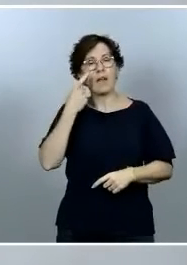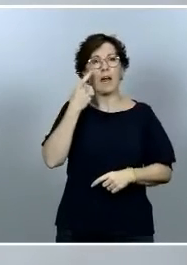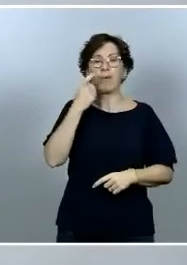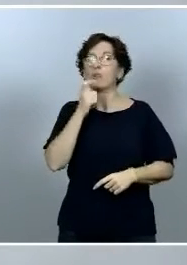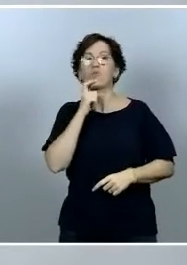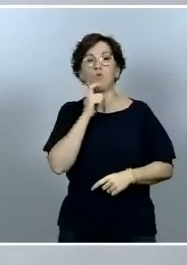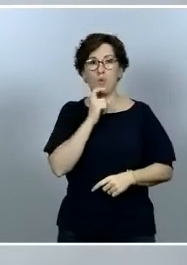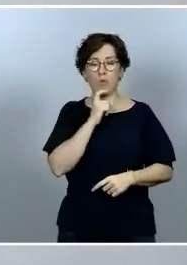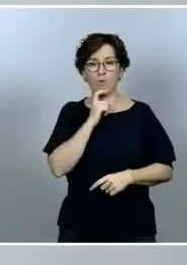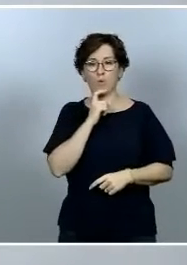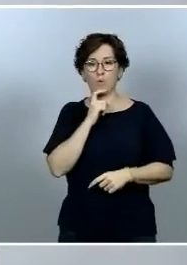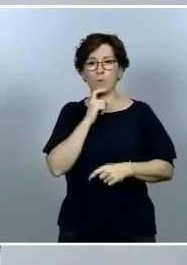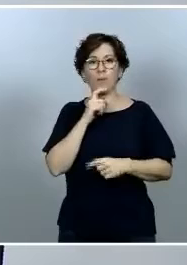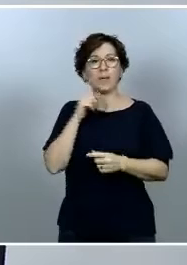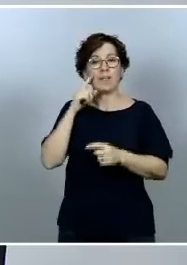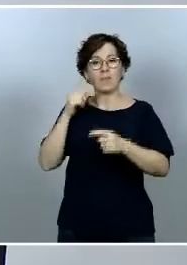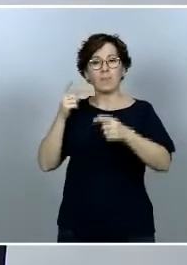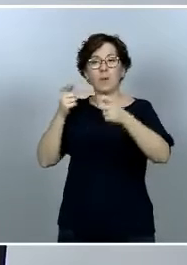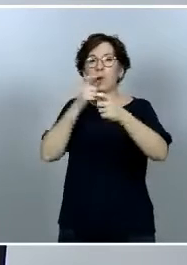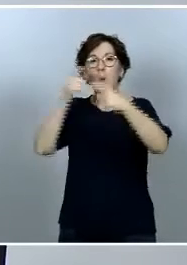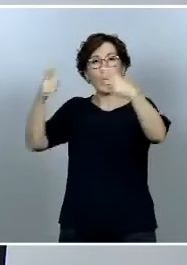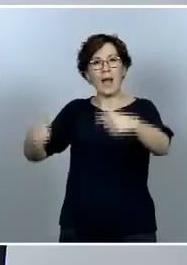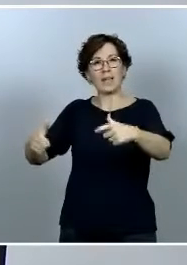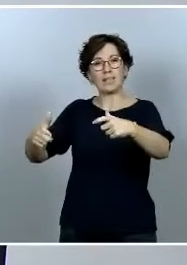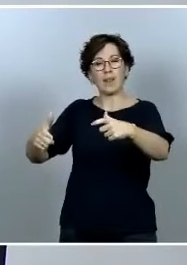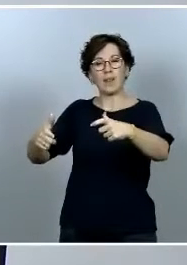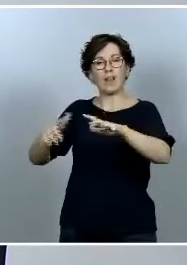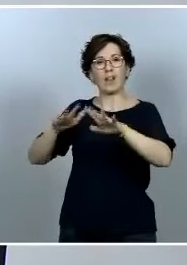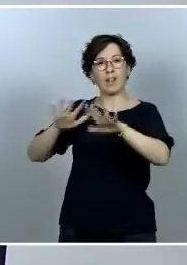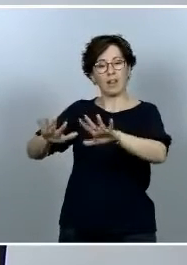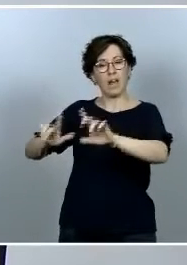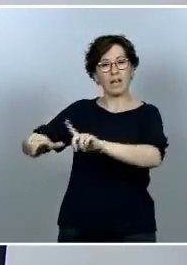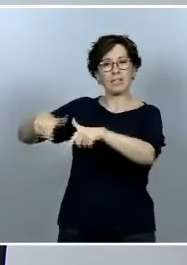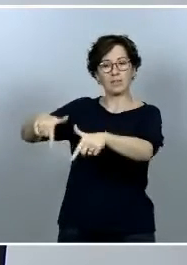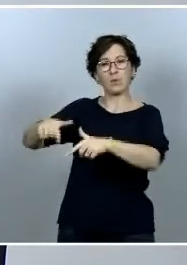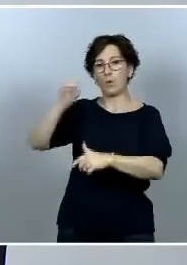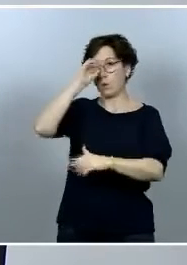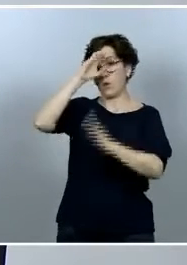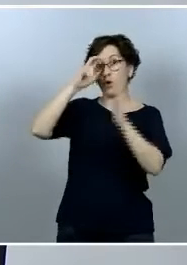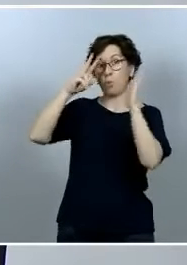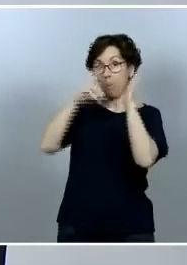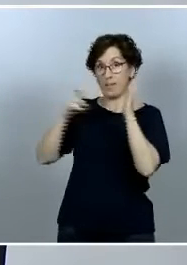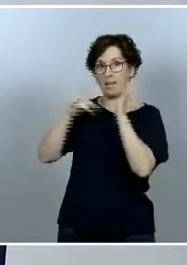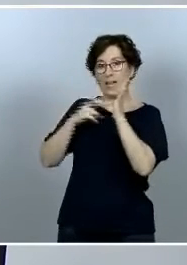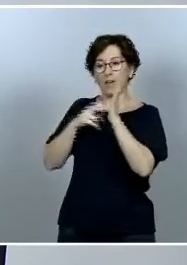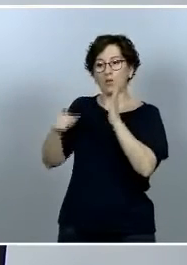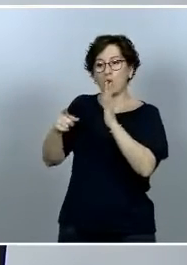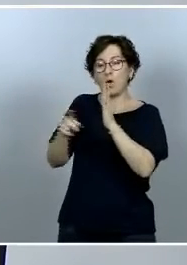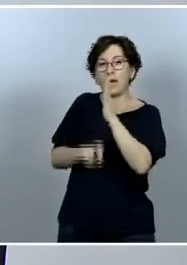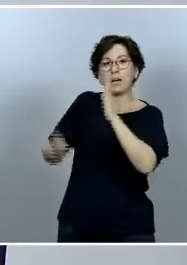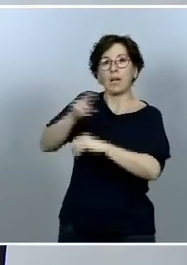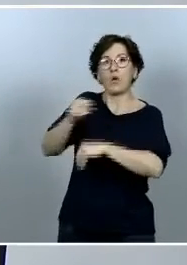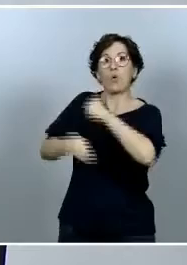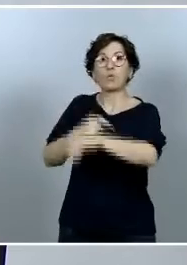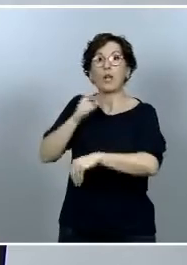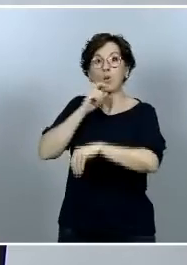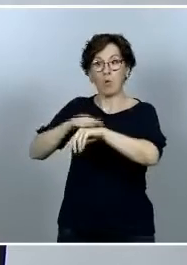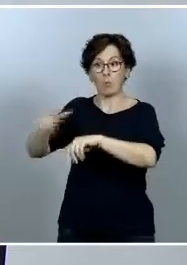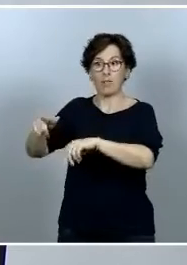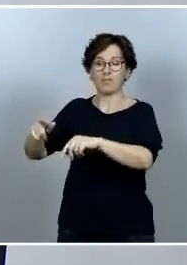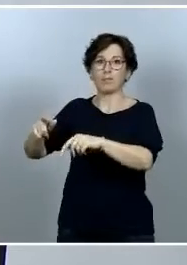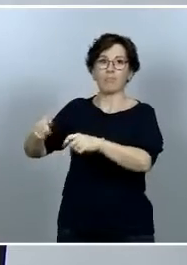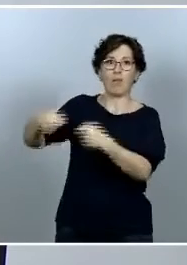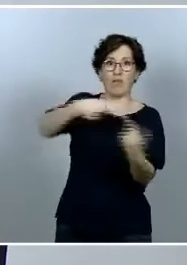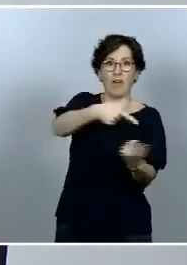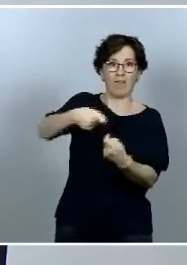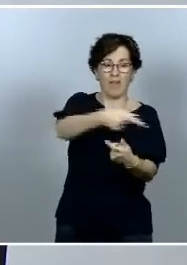la balsa de residuos mineros que está también en el origen de algunas de las aportaciones al mar menor cuestión extraordinariamente dolorosa